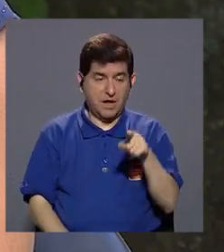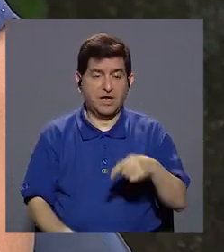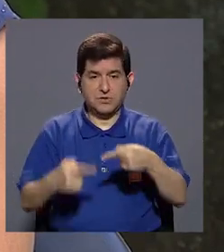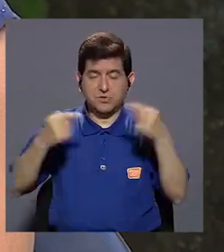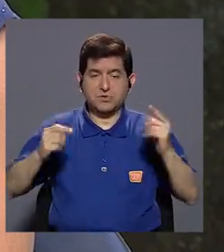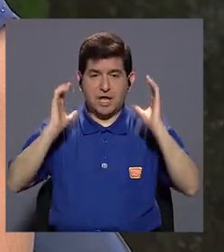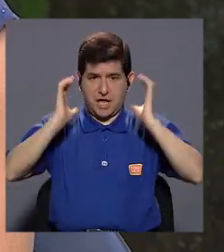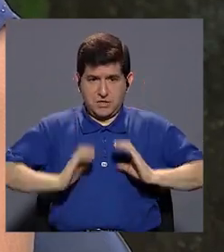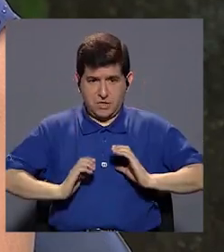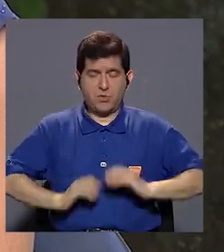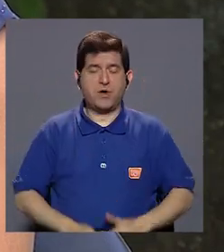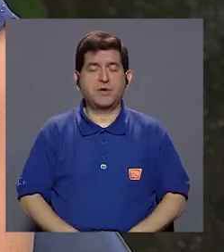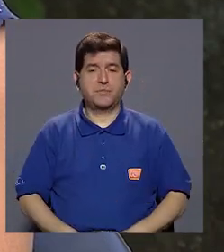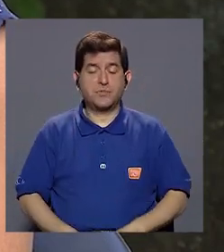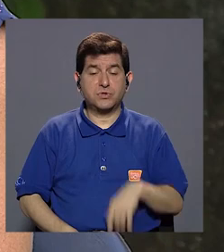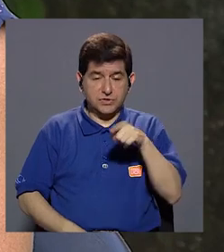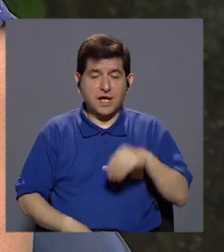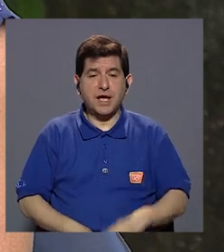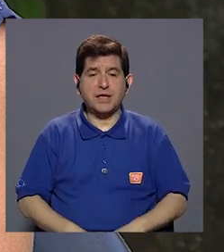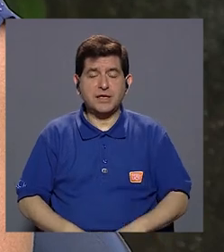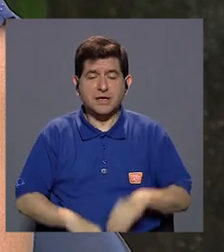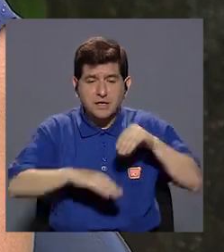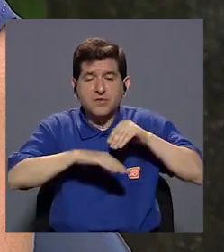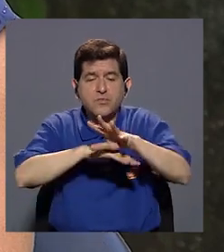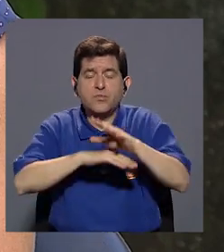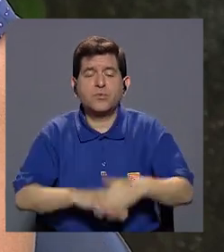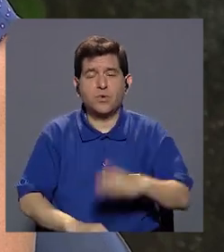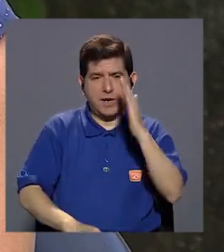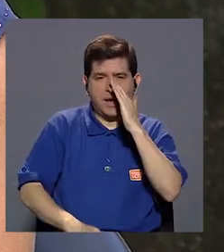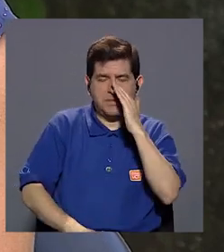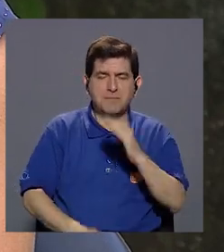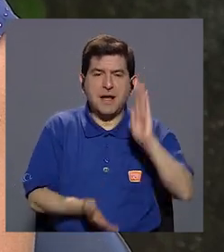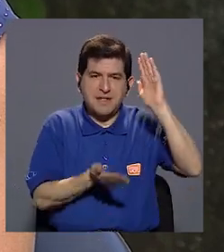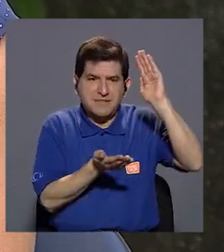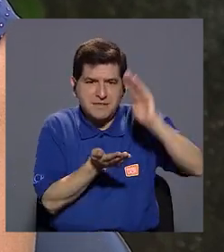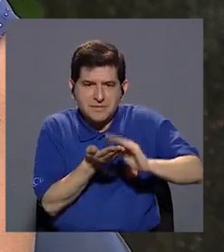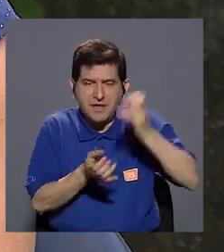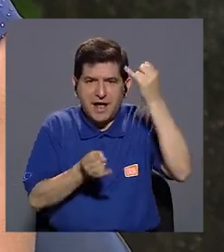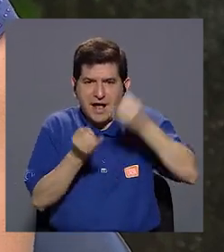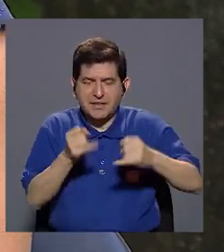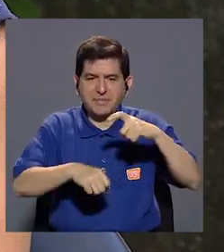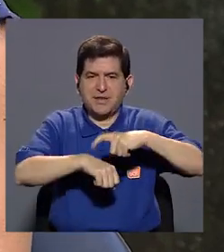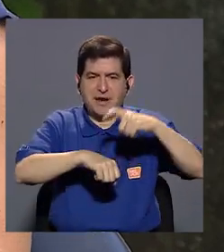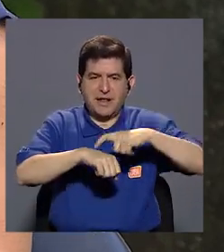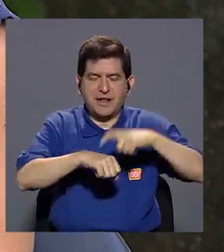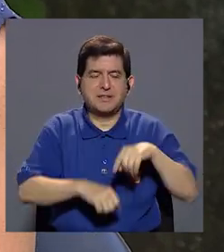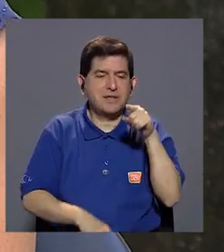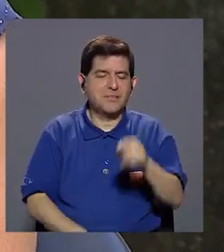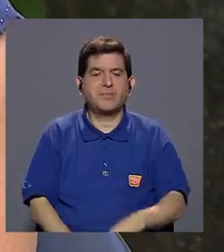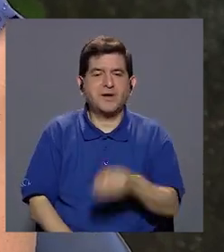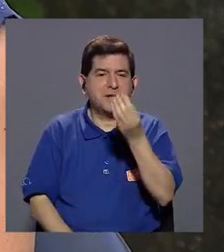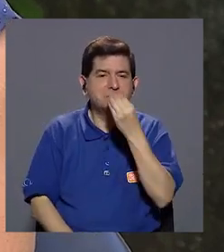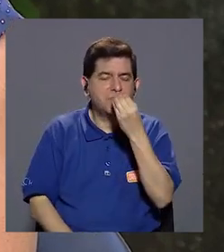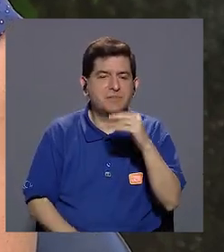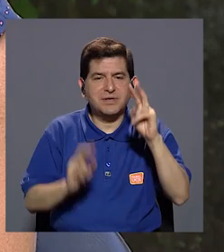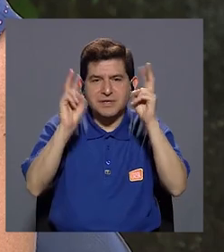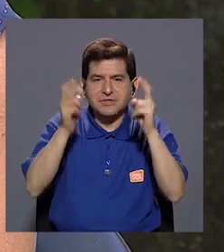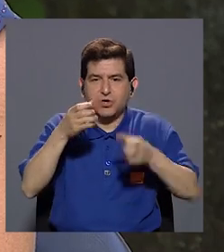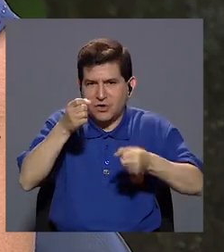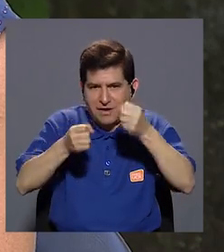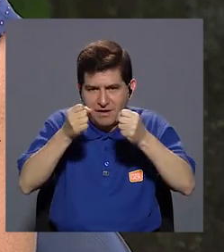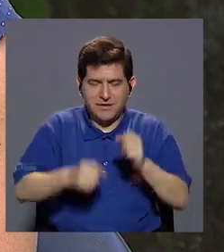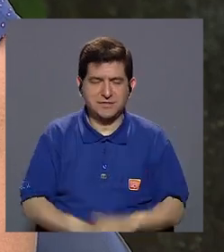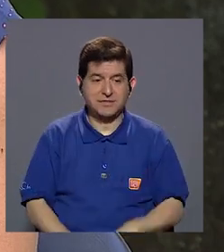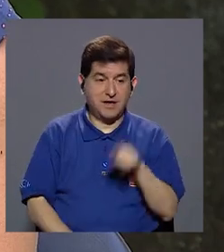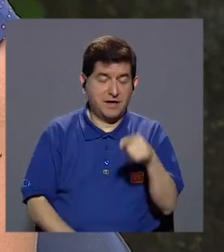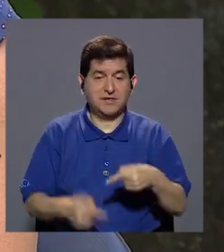anticuerpos que son transmitidos por la mamá van a ir disminuyendo conforme va terminando la lactancia. Entonces, en ese periodo